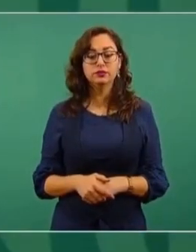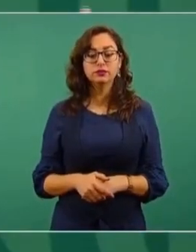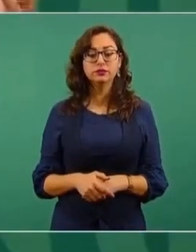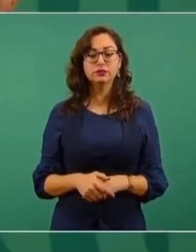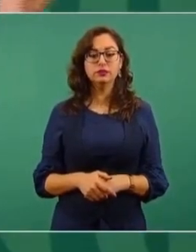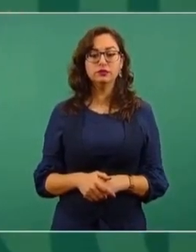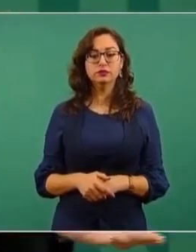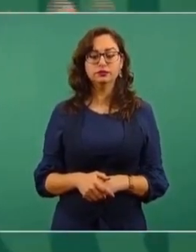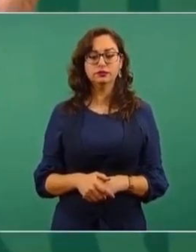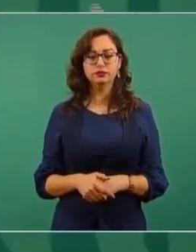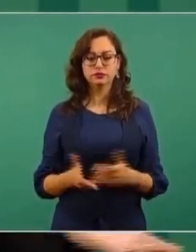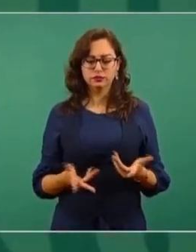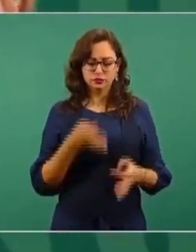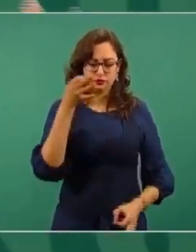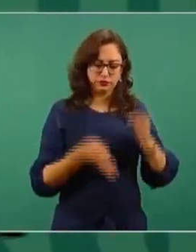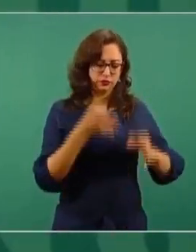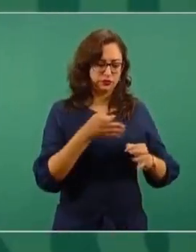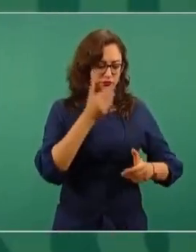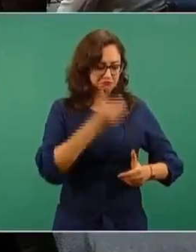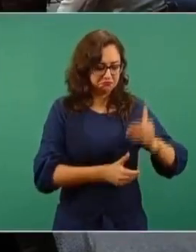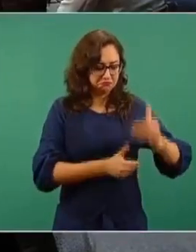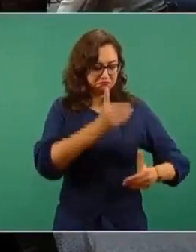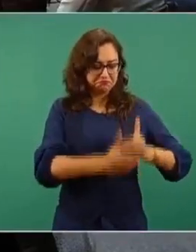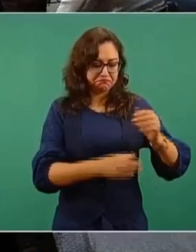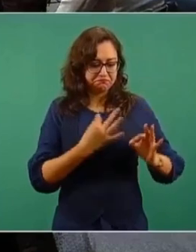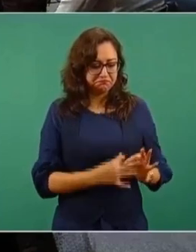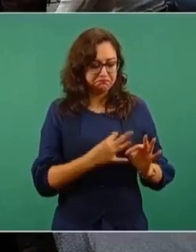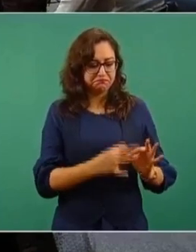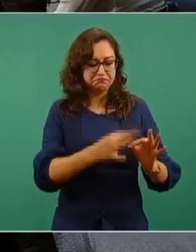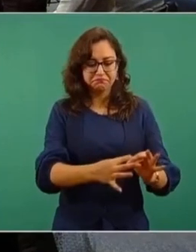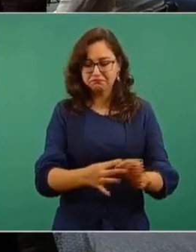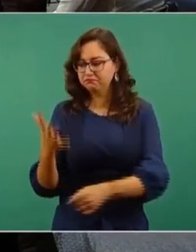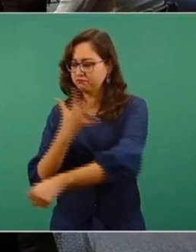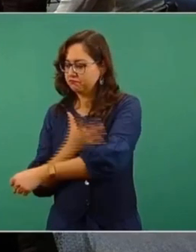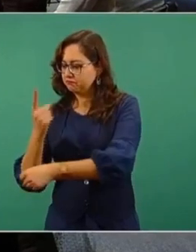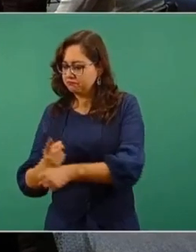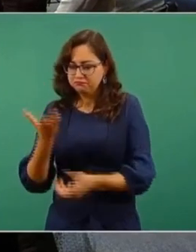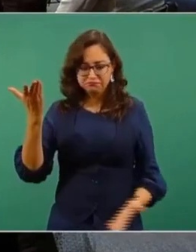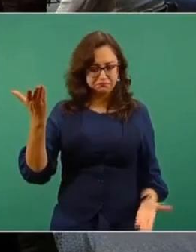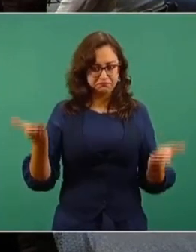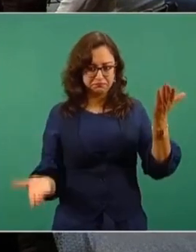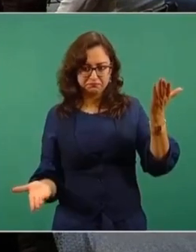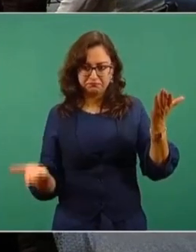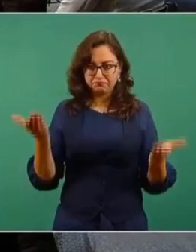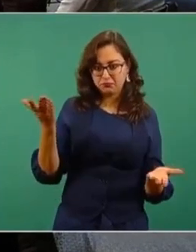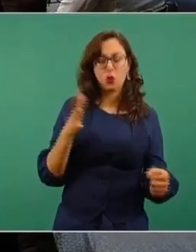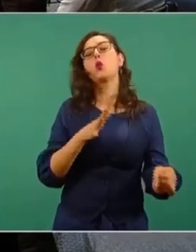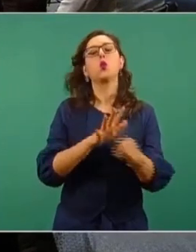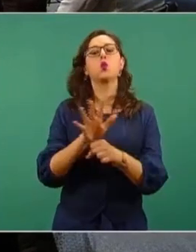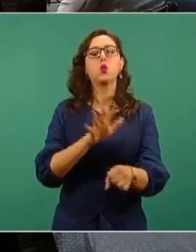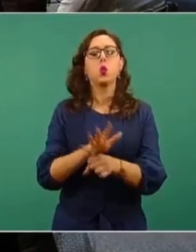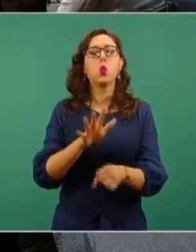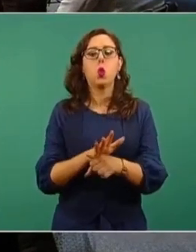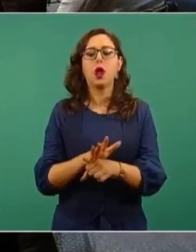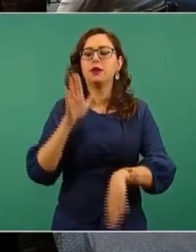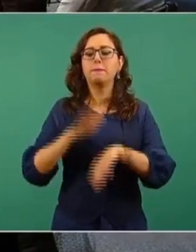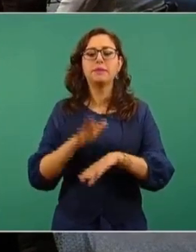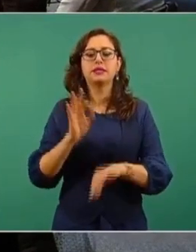A ver, debido proceso, transparencia. Vamos en la balanza.